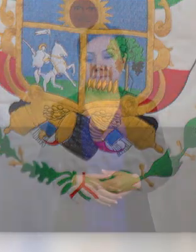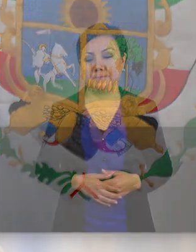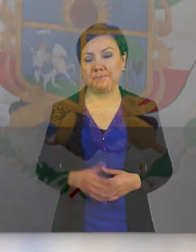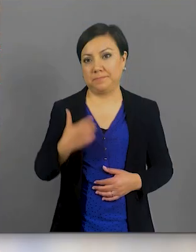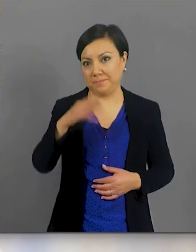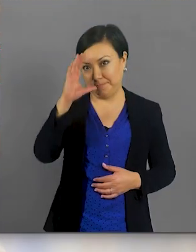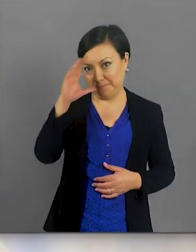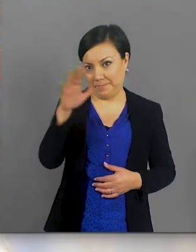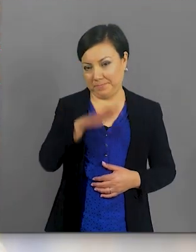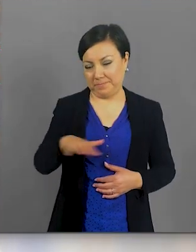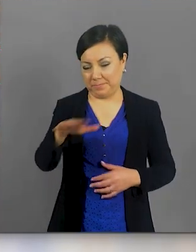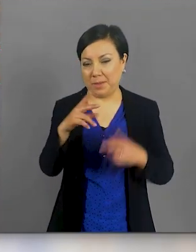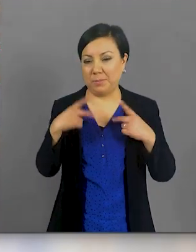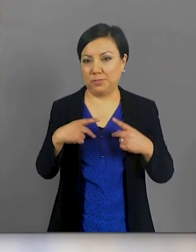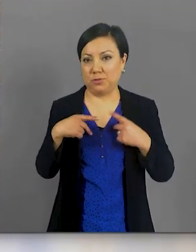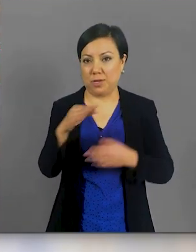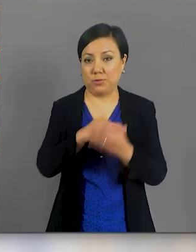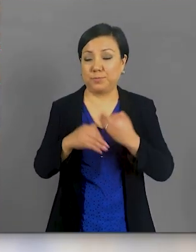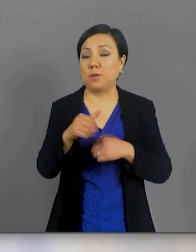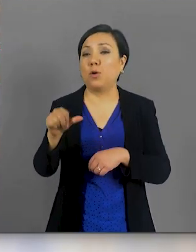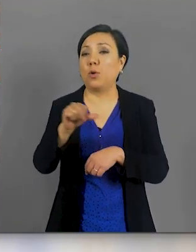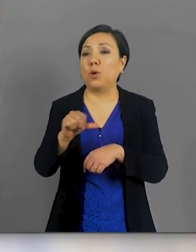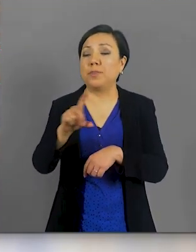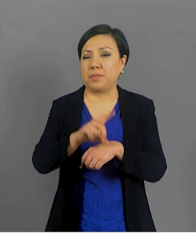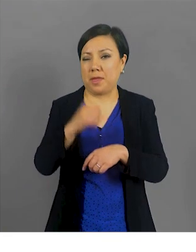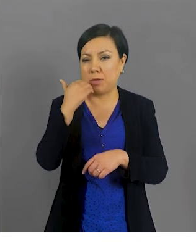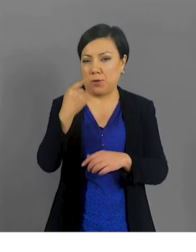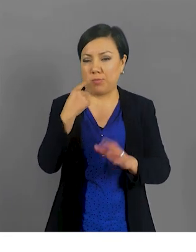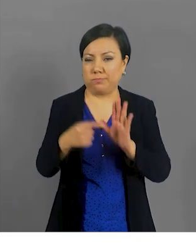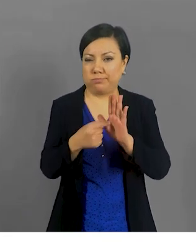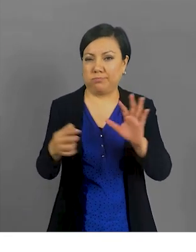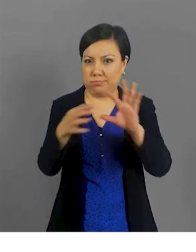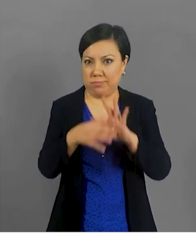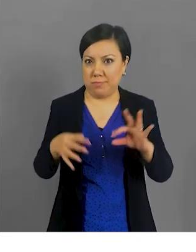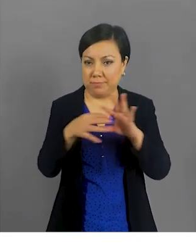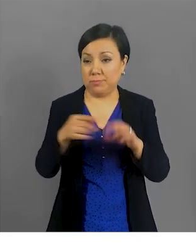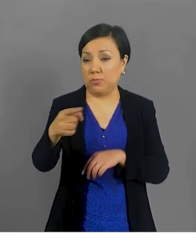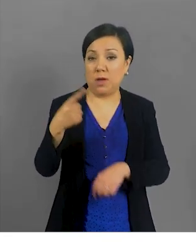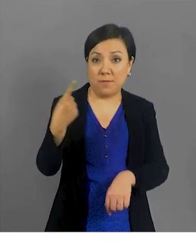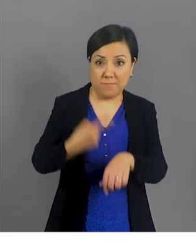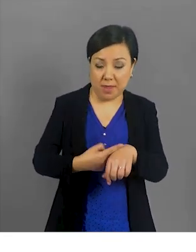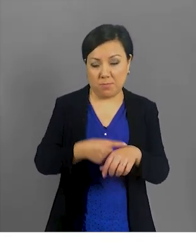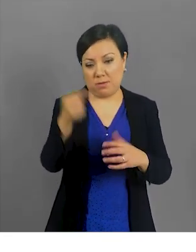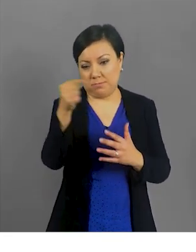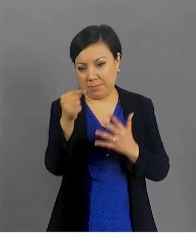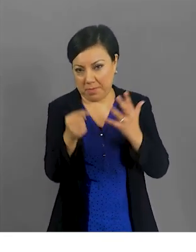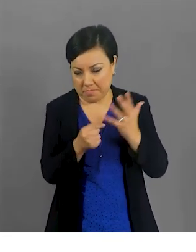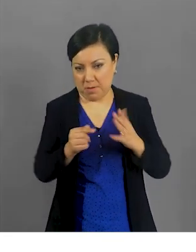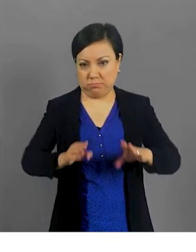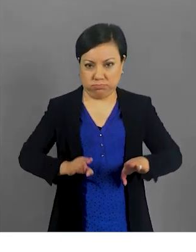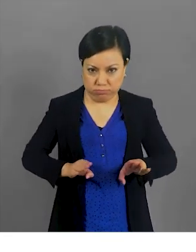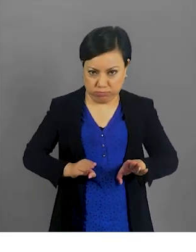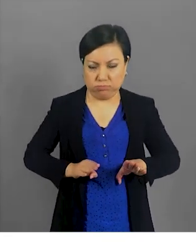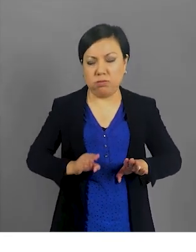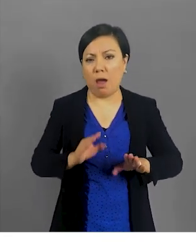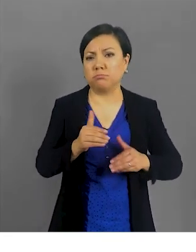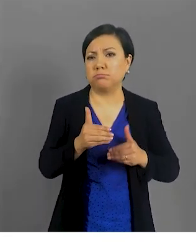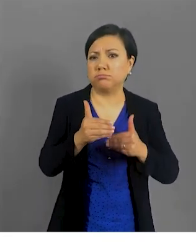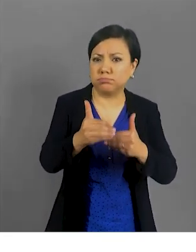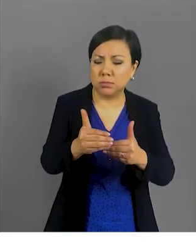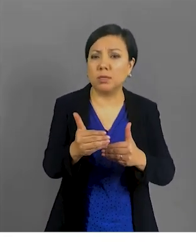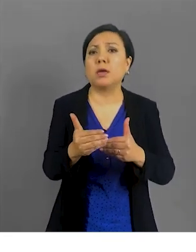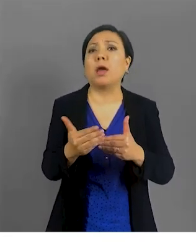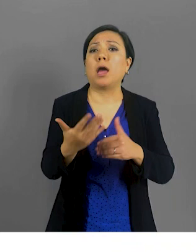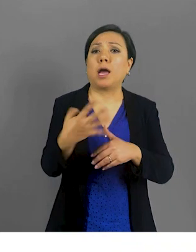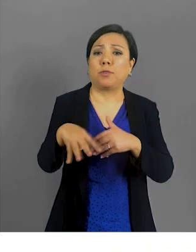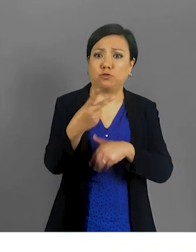Hola, ¿qué tal? El día de hoy te queremos decir que si concluiste el cuadro de tu enfermedad por COVID-19, pasaste tu periodo de aislamiento